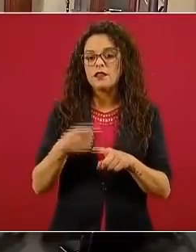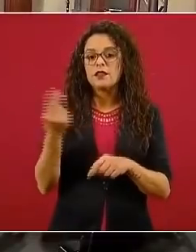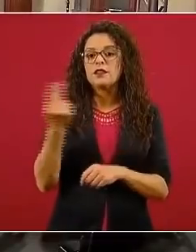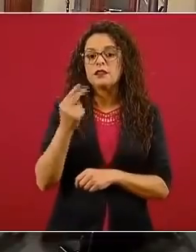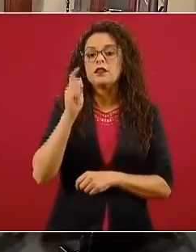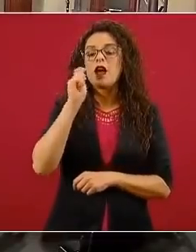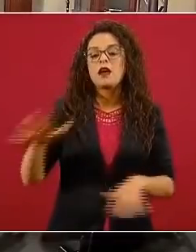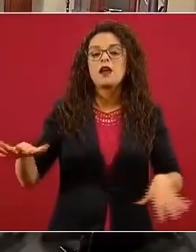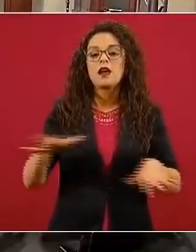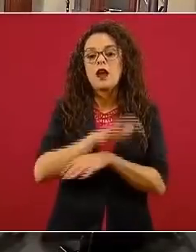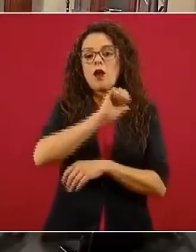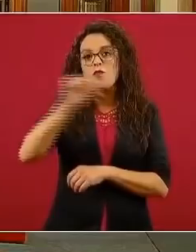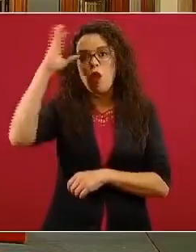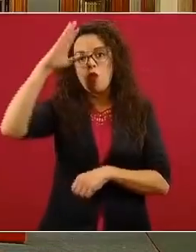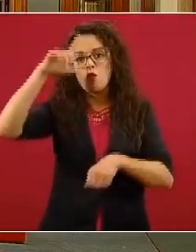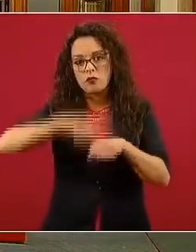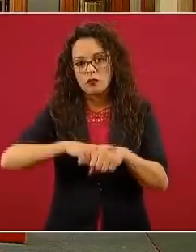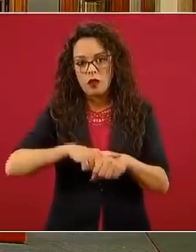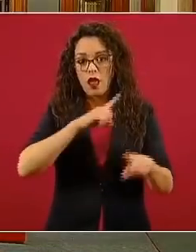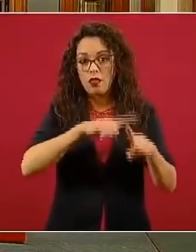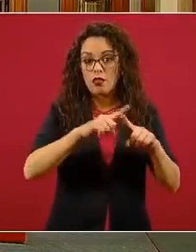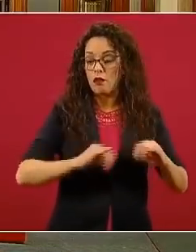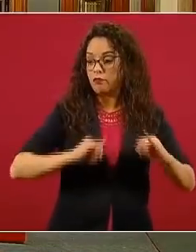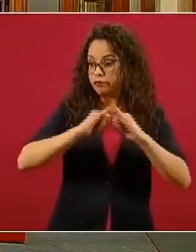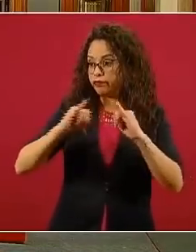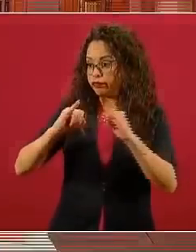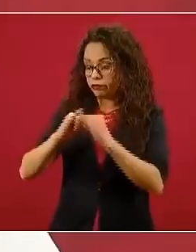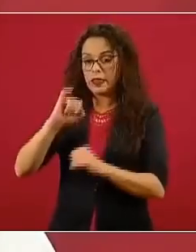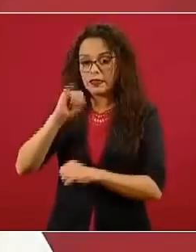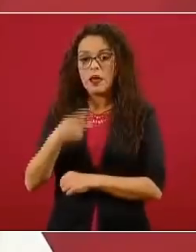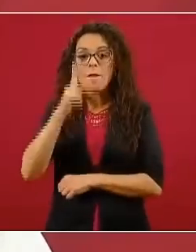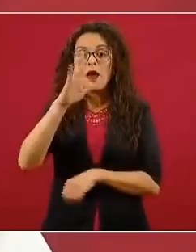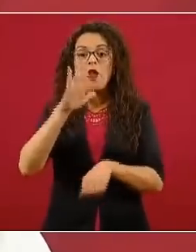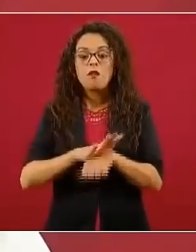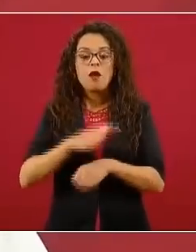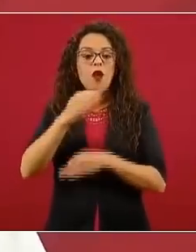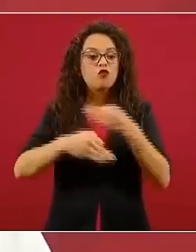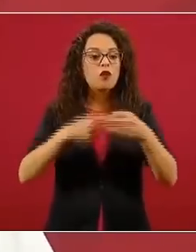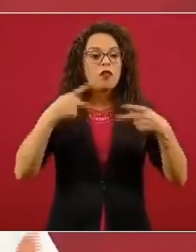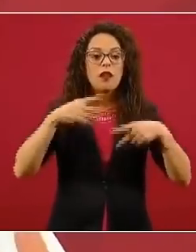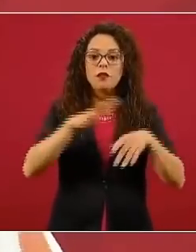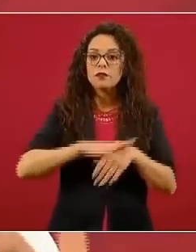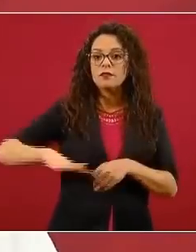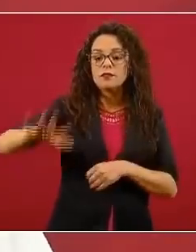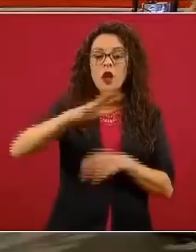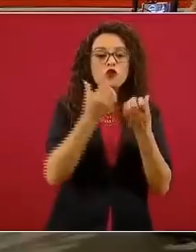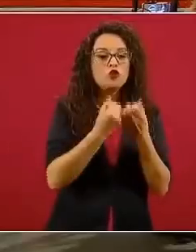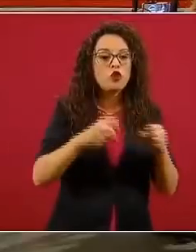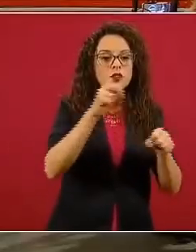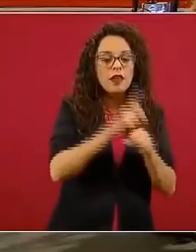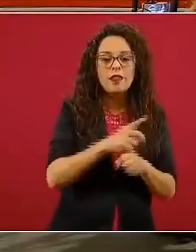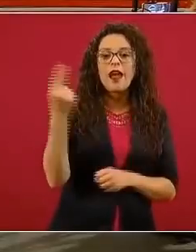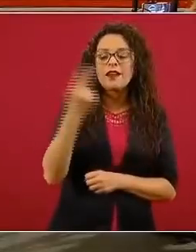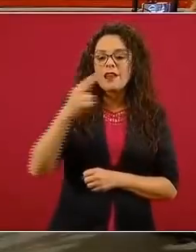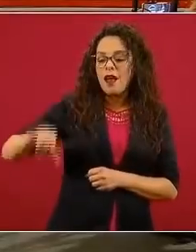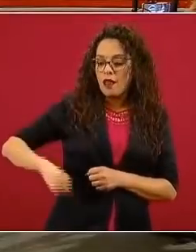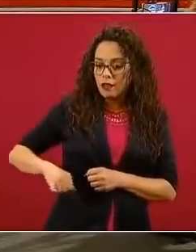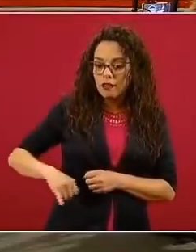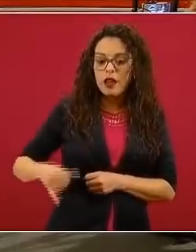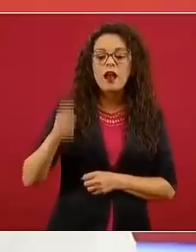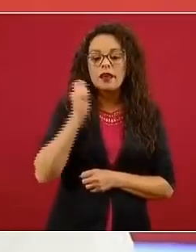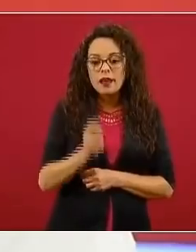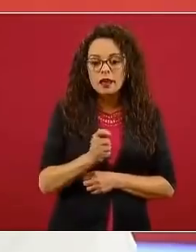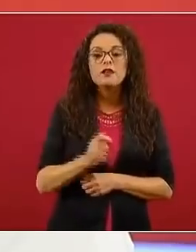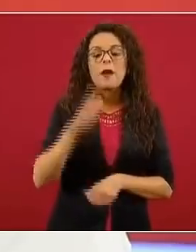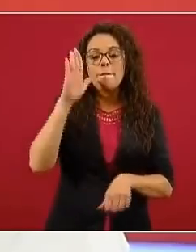en todo el marco institucional, pero en toda la sociedad. Lo que interesa es una sociedad que esté más informada, pero además que